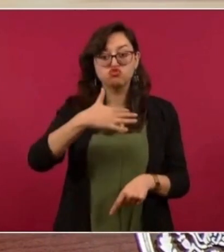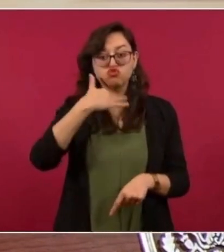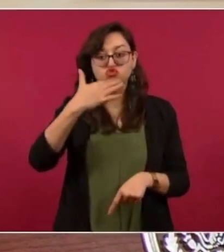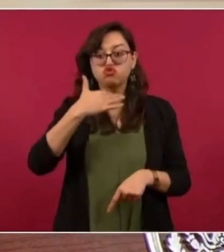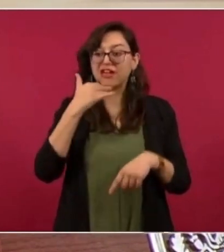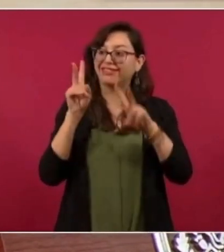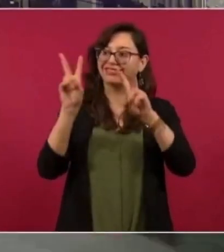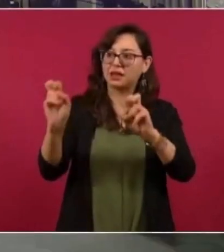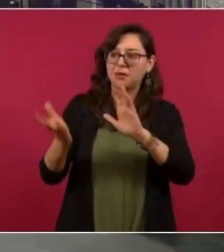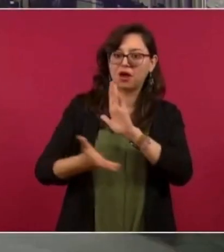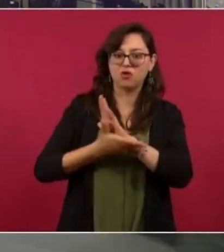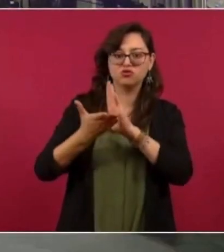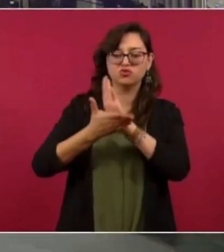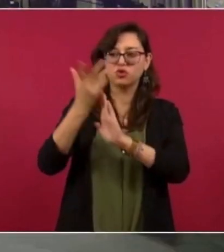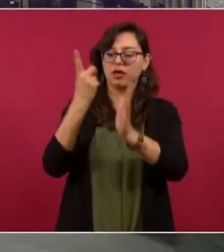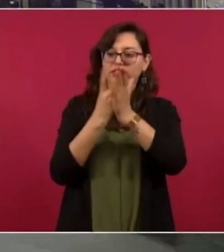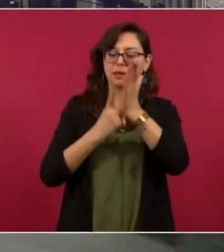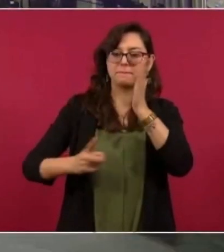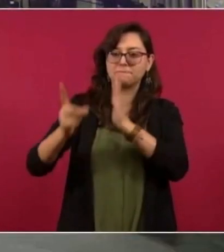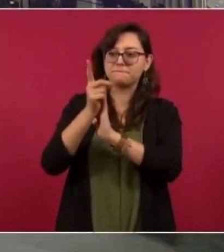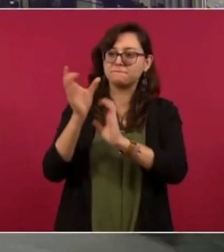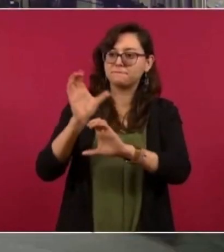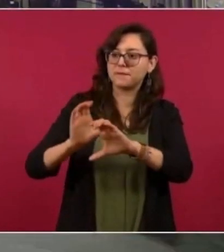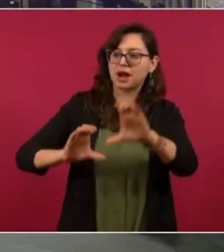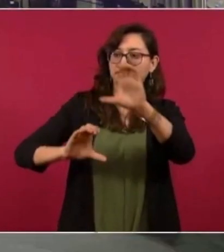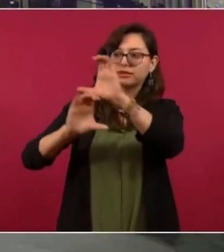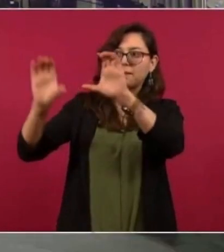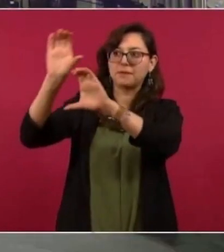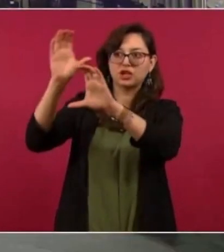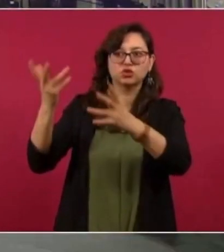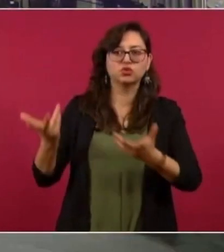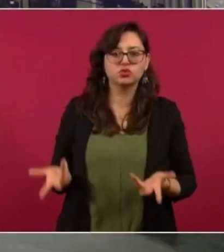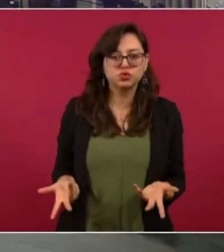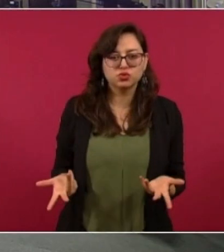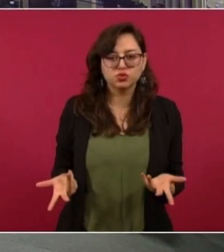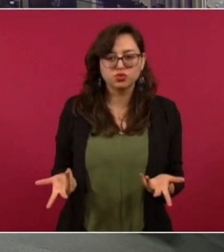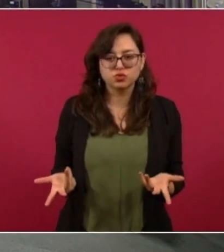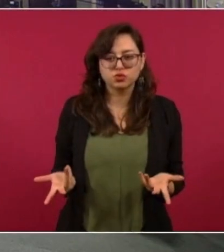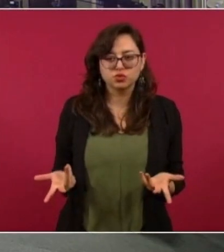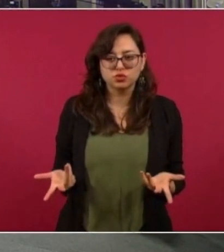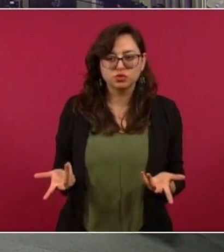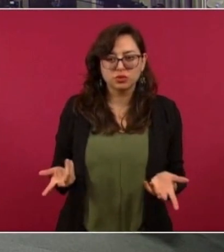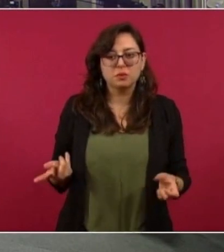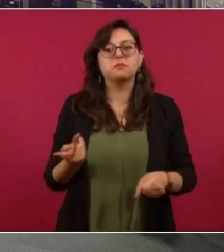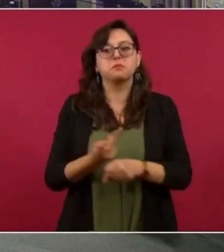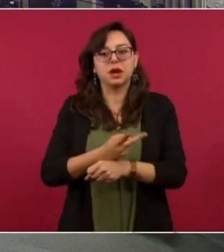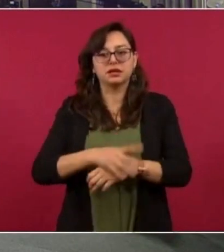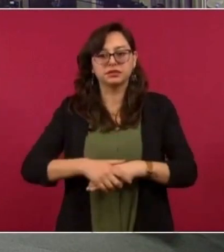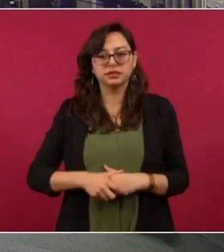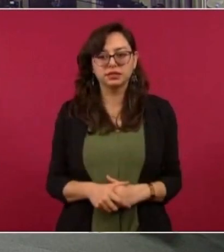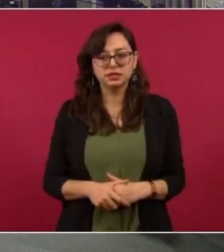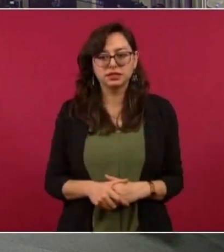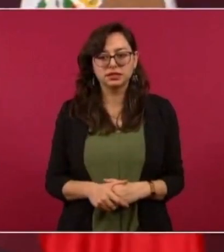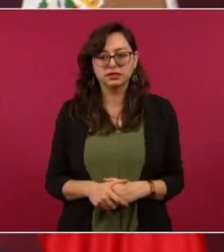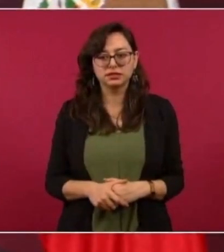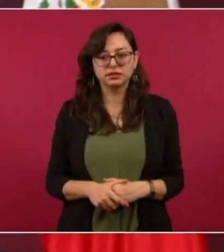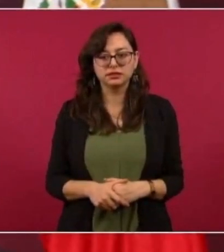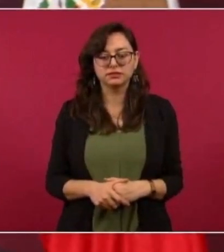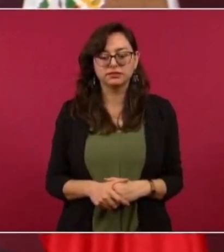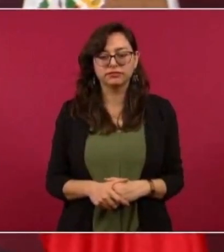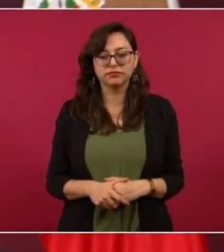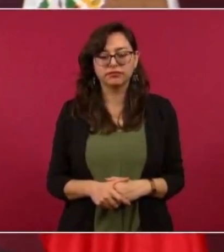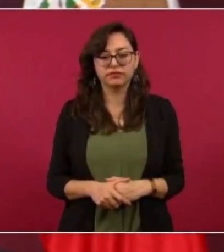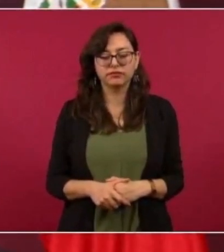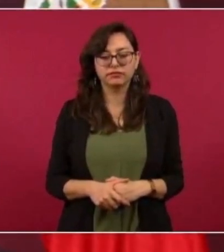ha sido, donde ha habido más simpatías